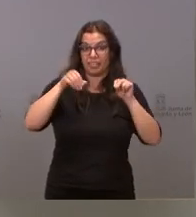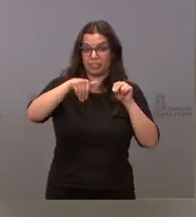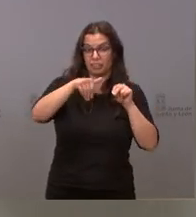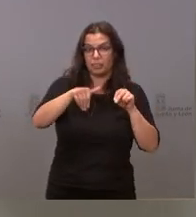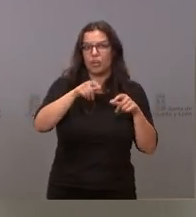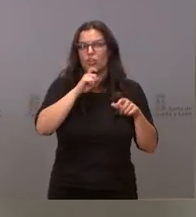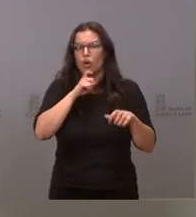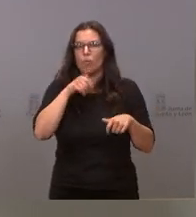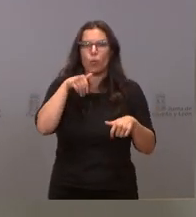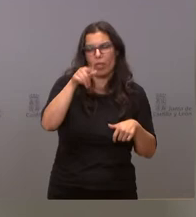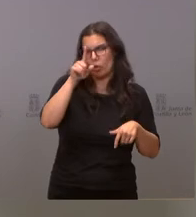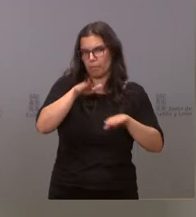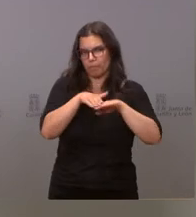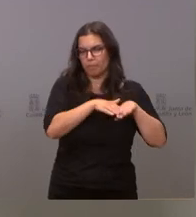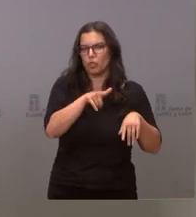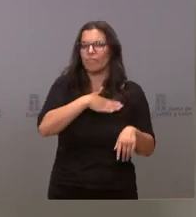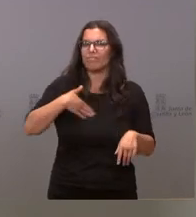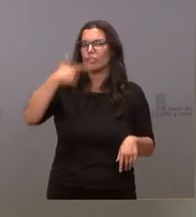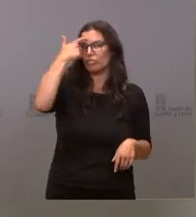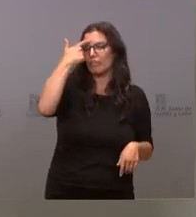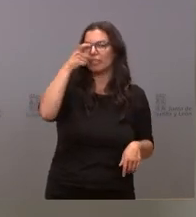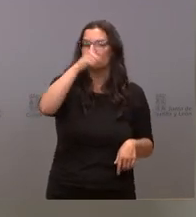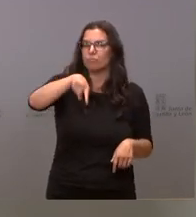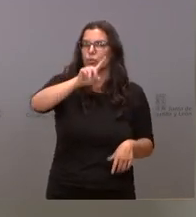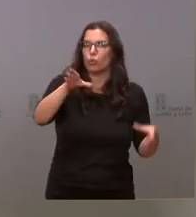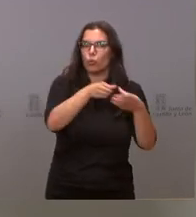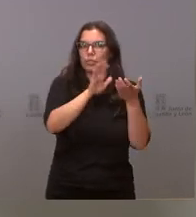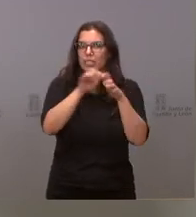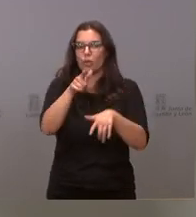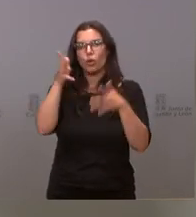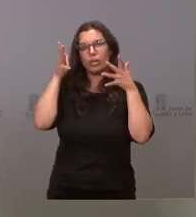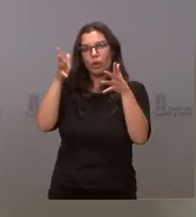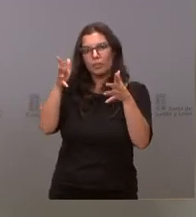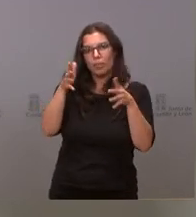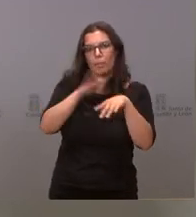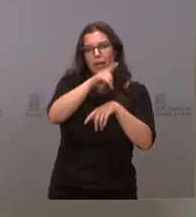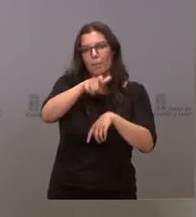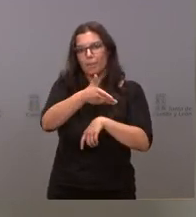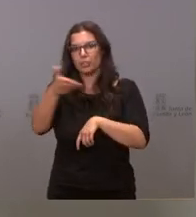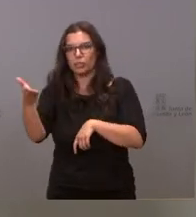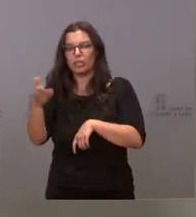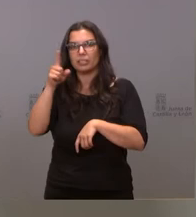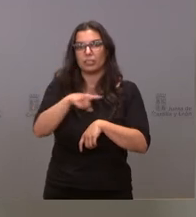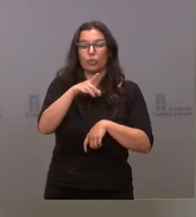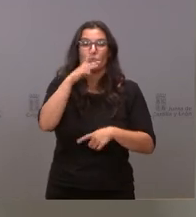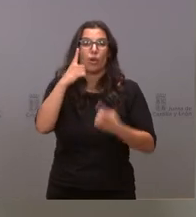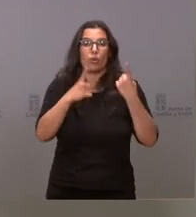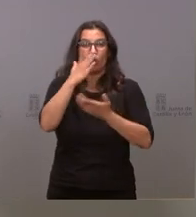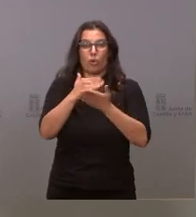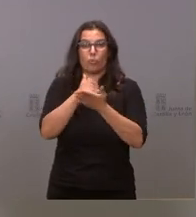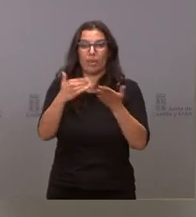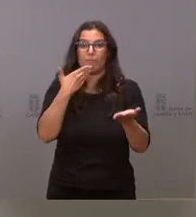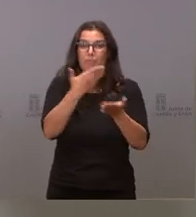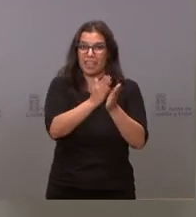y el cuándo ha anunciado el gobierno, yo quería saber si la Junta tiene alguna recomendación para los ciudadanos y más cuando algunas comunidades han pedido